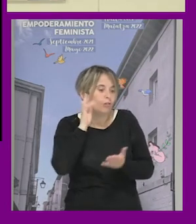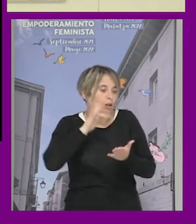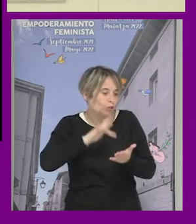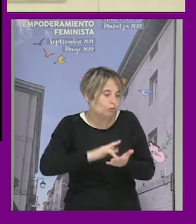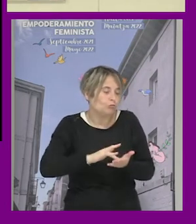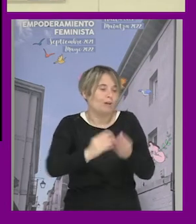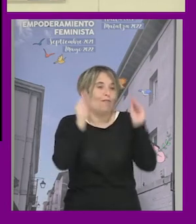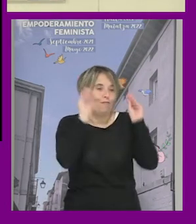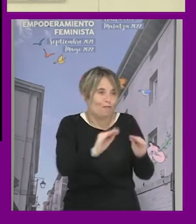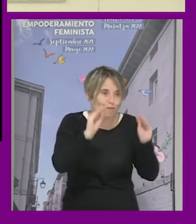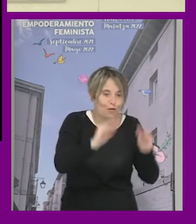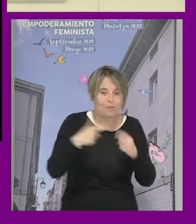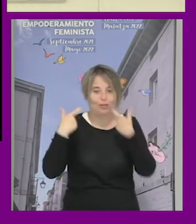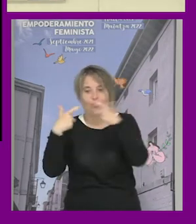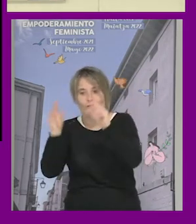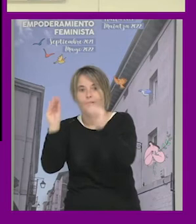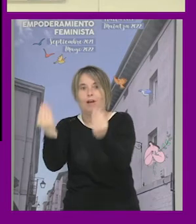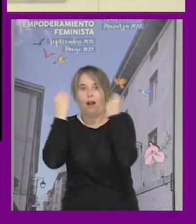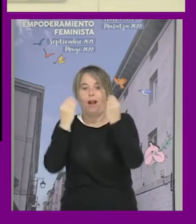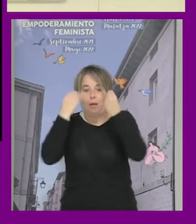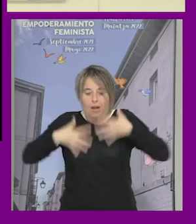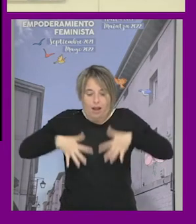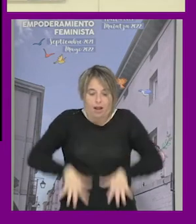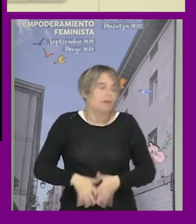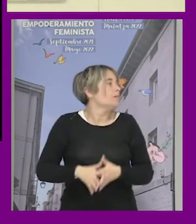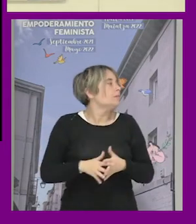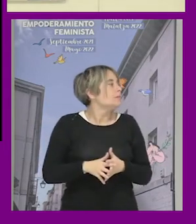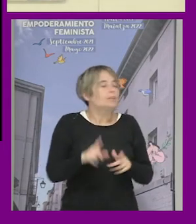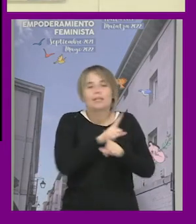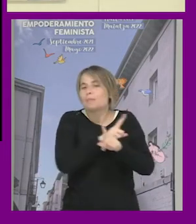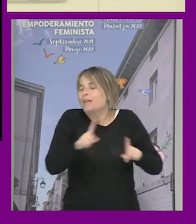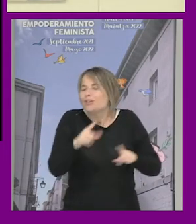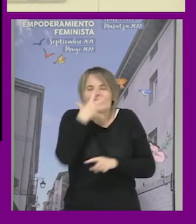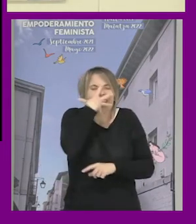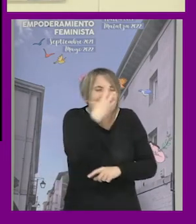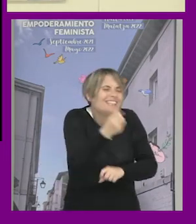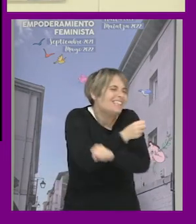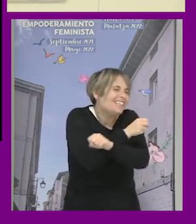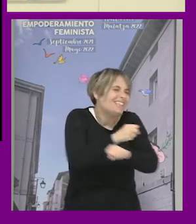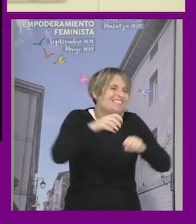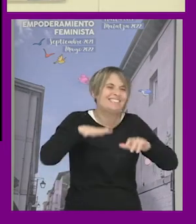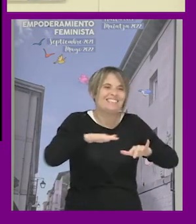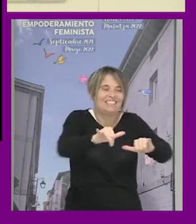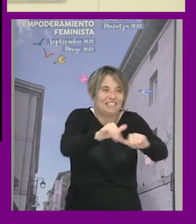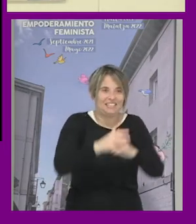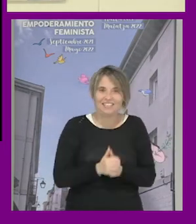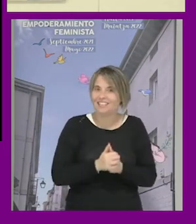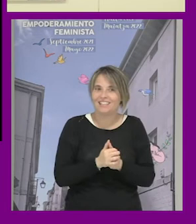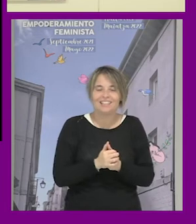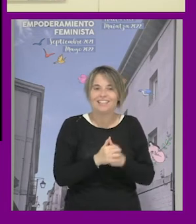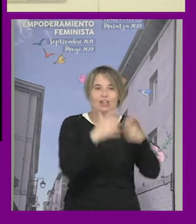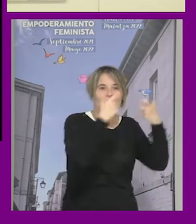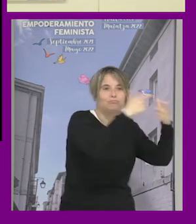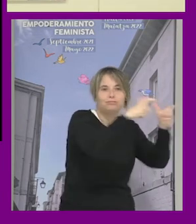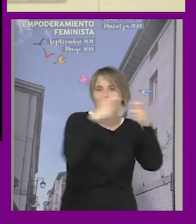muchísimas formaciones de la otra concejalía para ver si se pero no había forma humana de de juntar